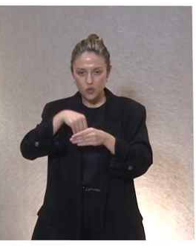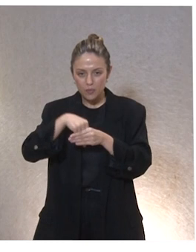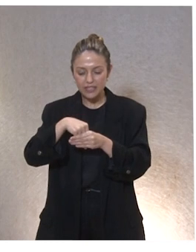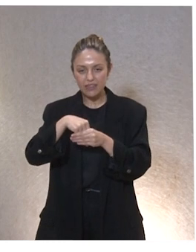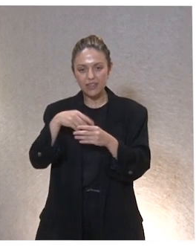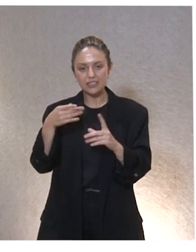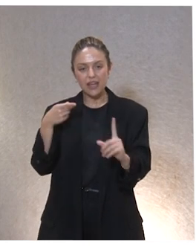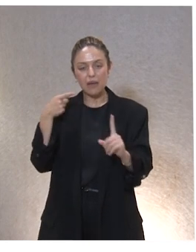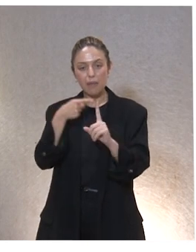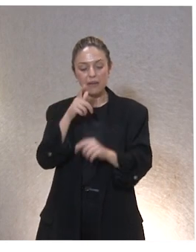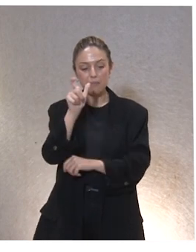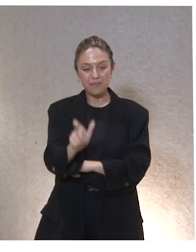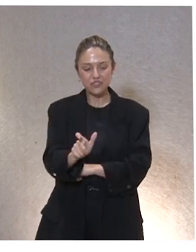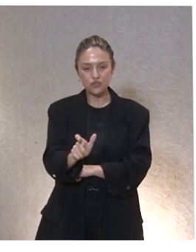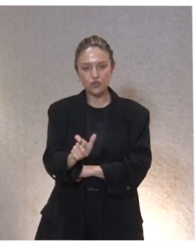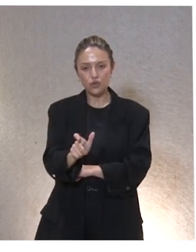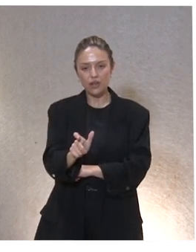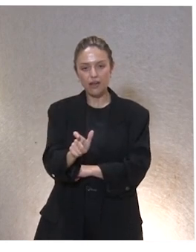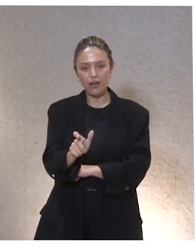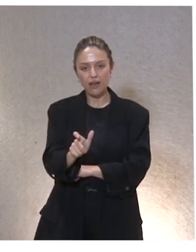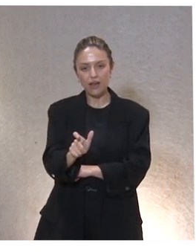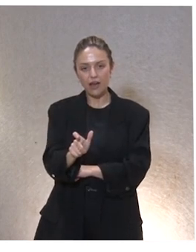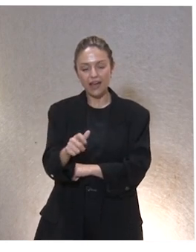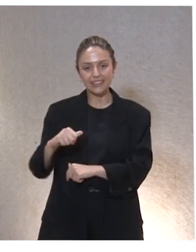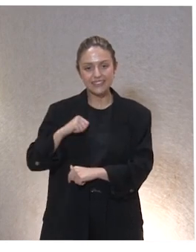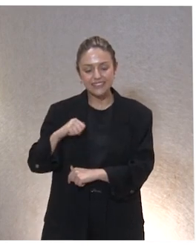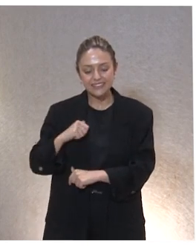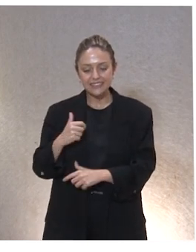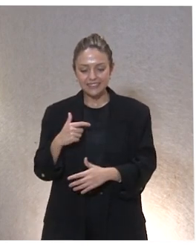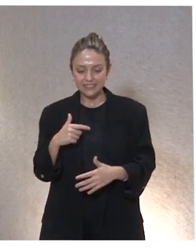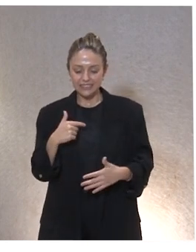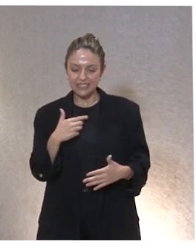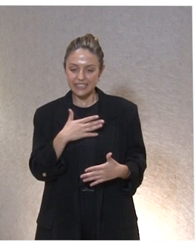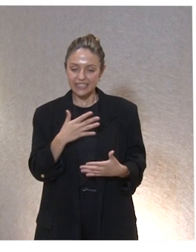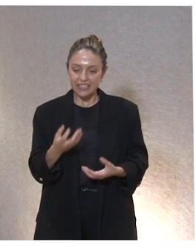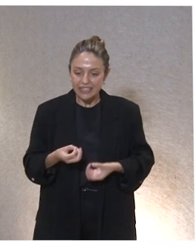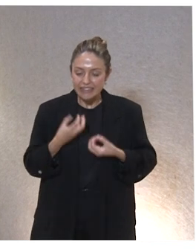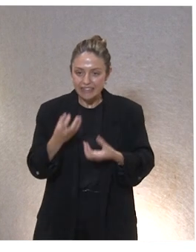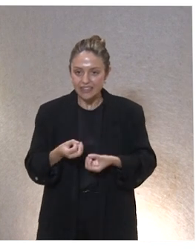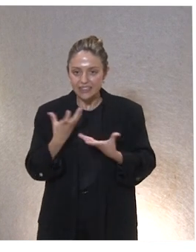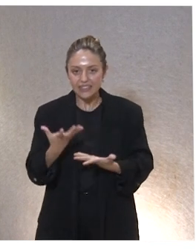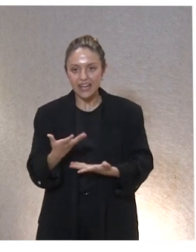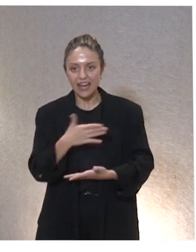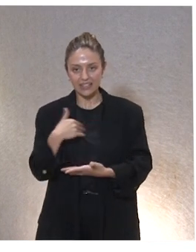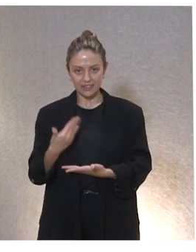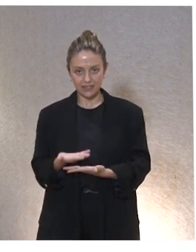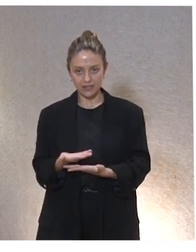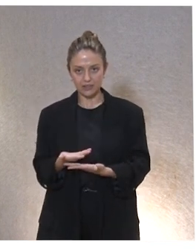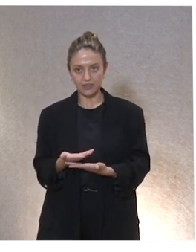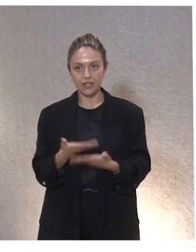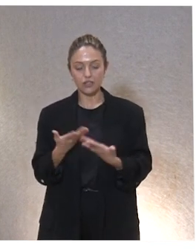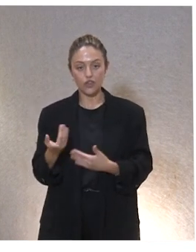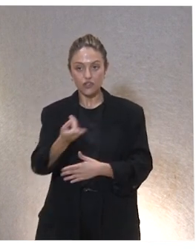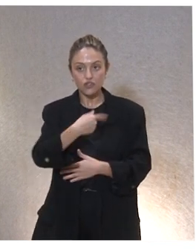interpretar lo que la persona quiere lo que la persona quiere decir y sobre todo sus proyectos de futuro entonces para